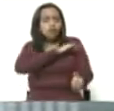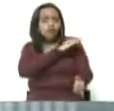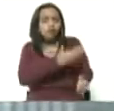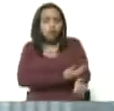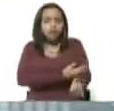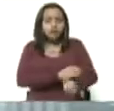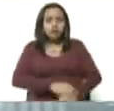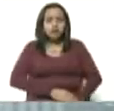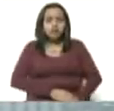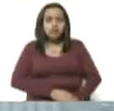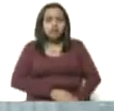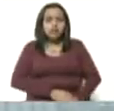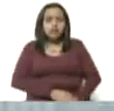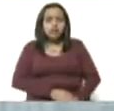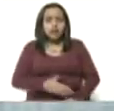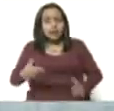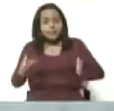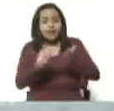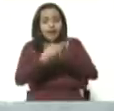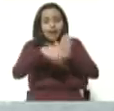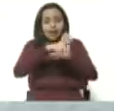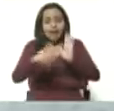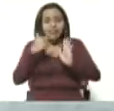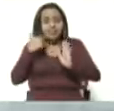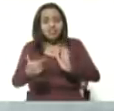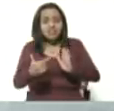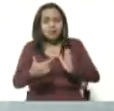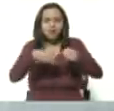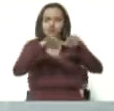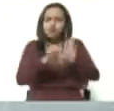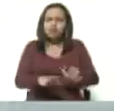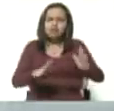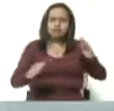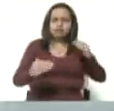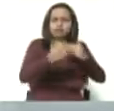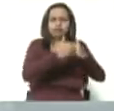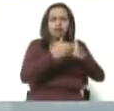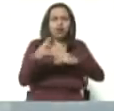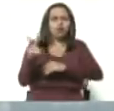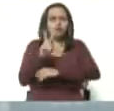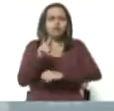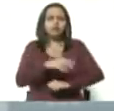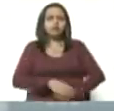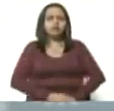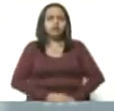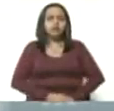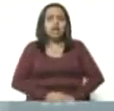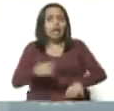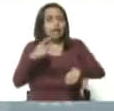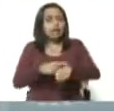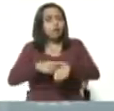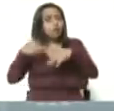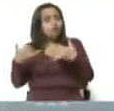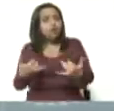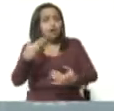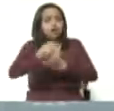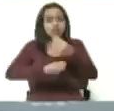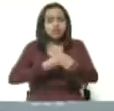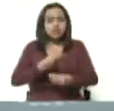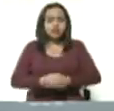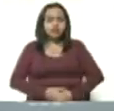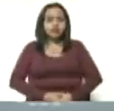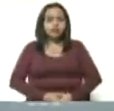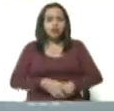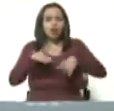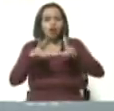contundentes, apegadas a su carta para detener las agresiones unilaterales. Este es el tiempo de actuar. Si